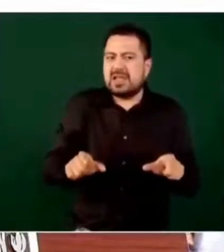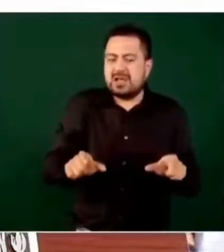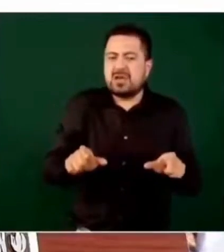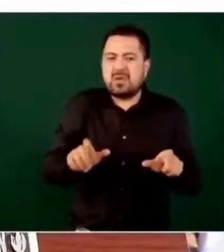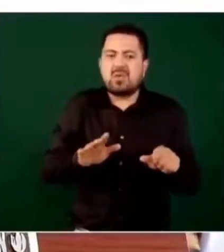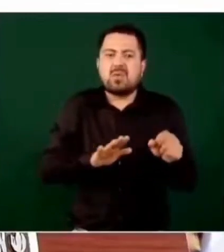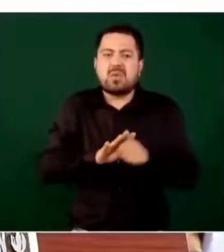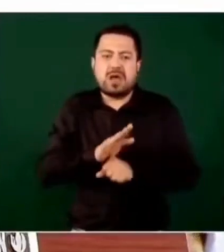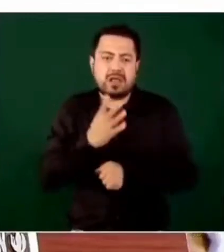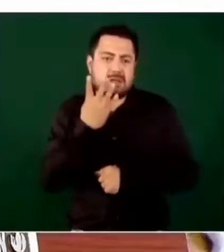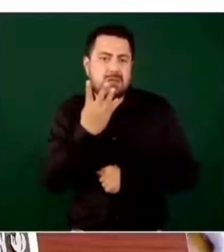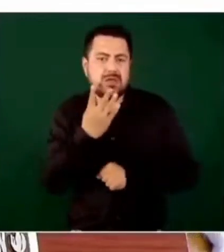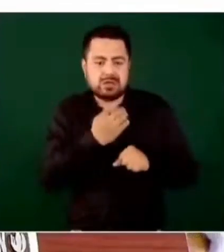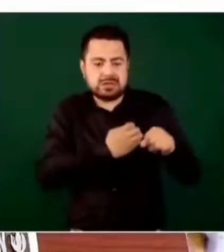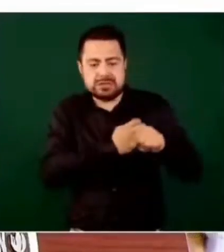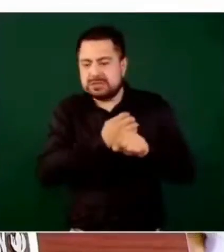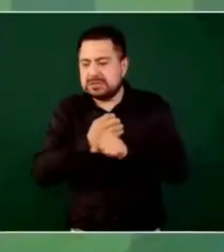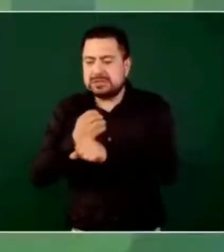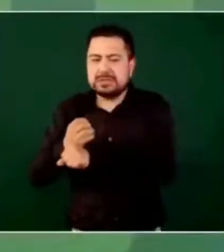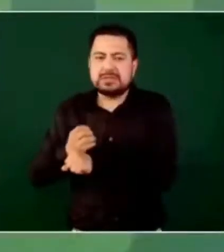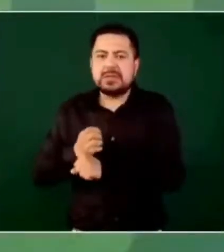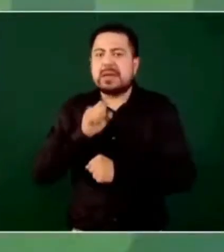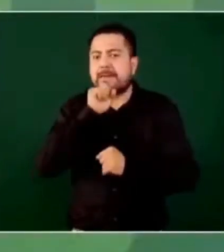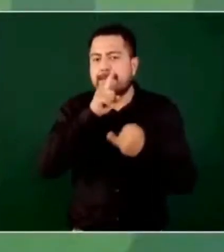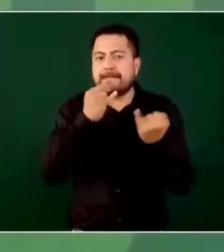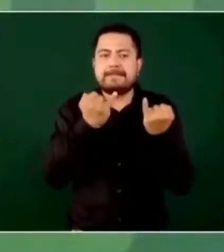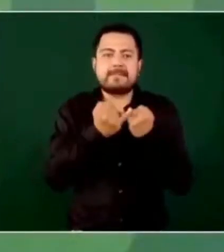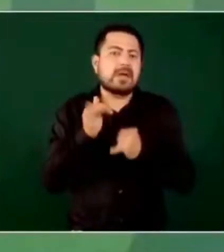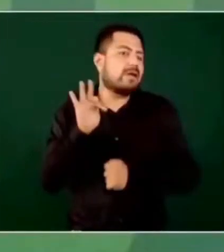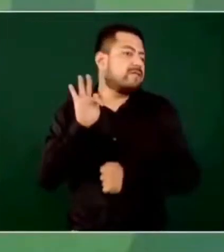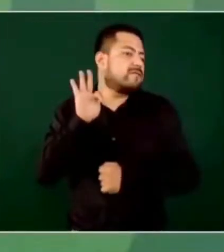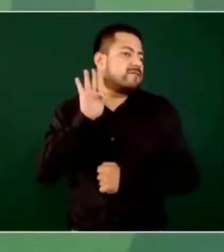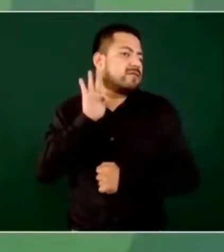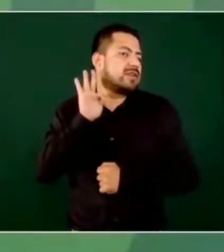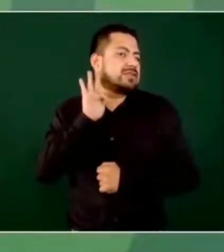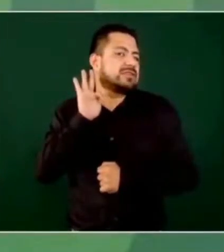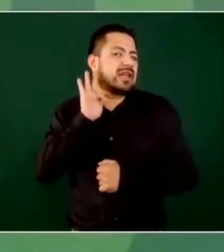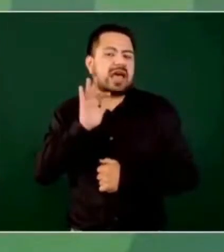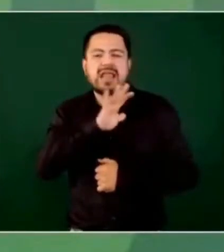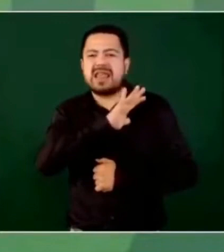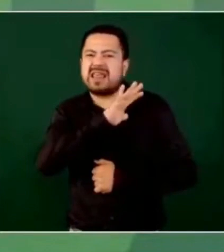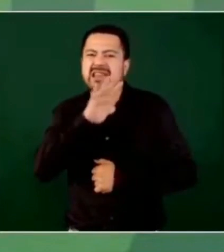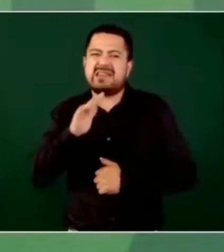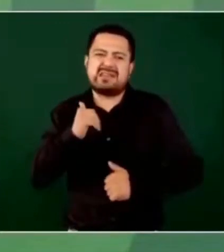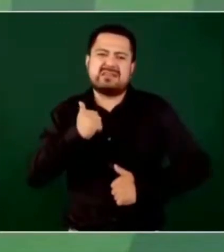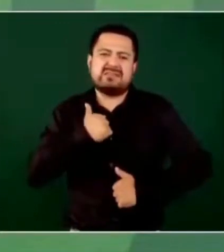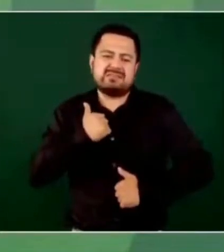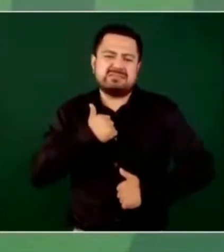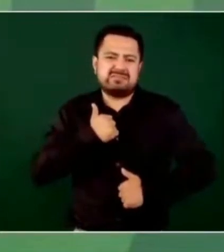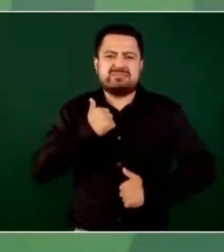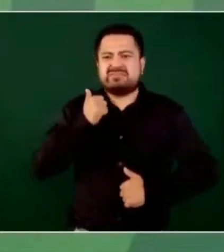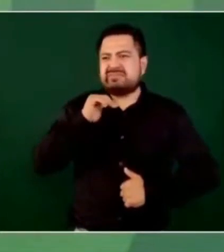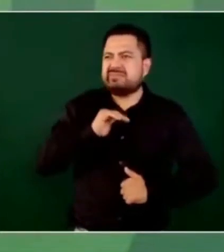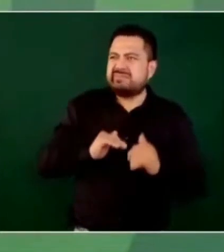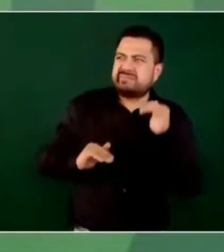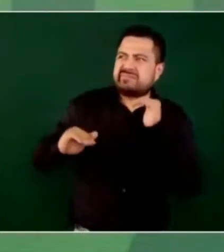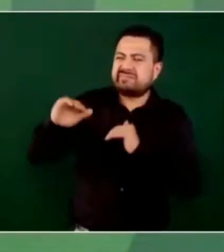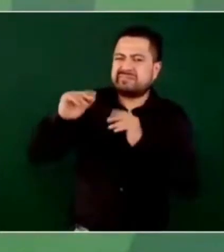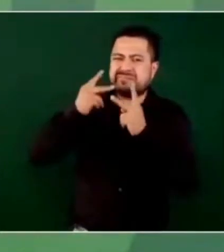estos cuatro estados, estuvieron presentes los fiscales, generales, almirantes y bueno,